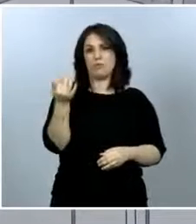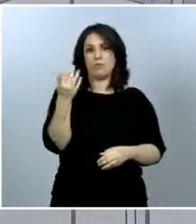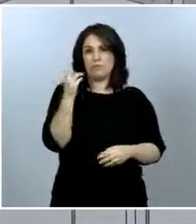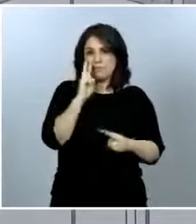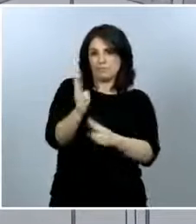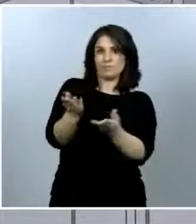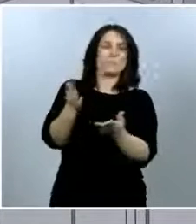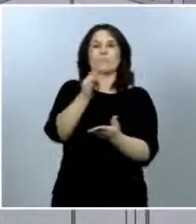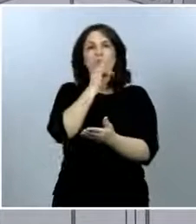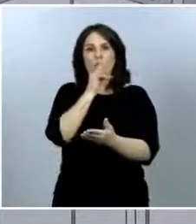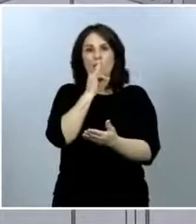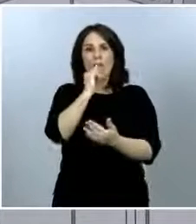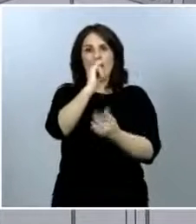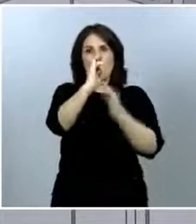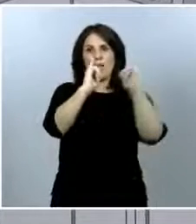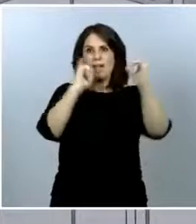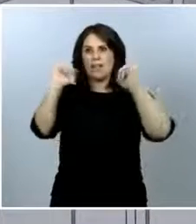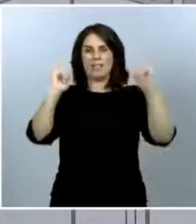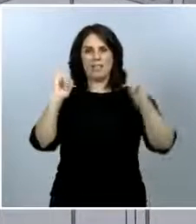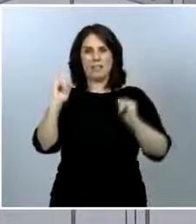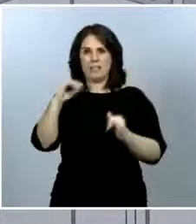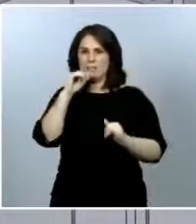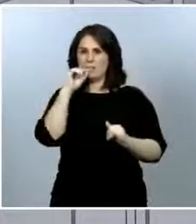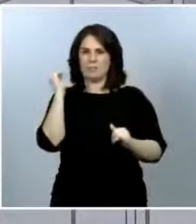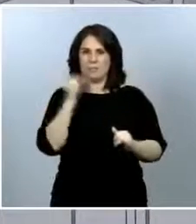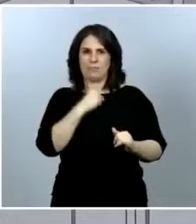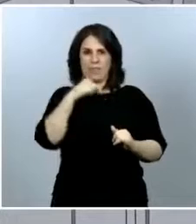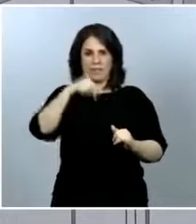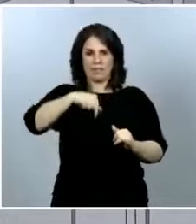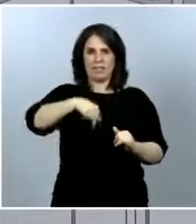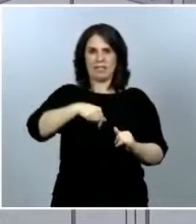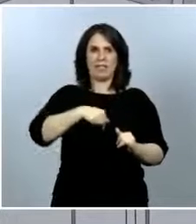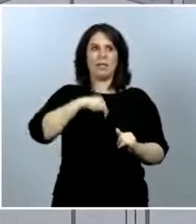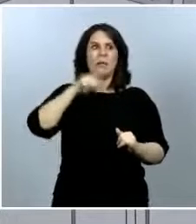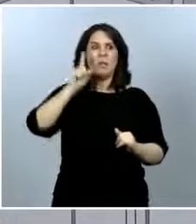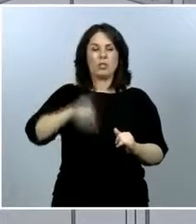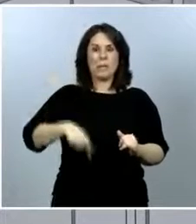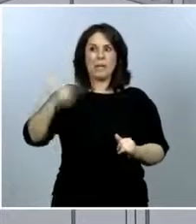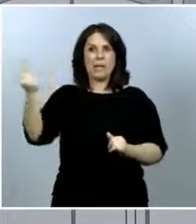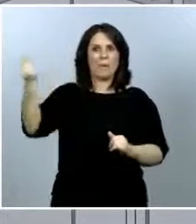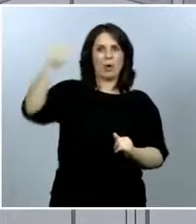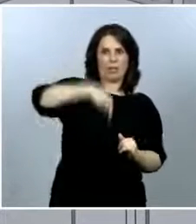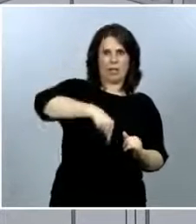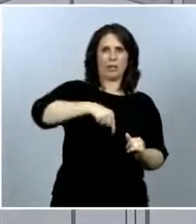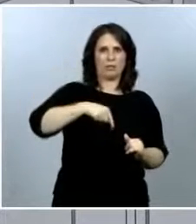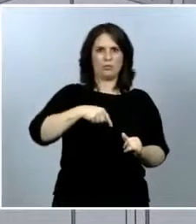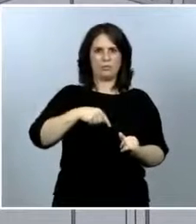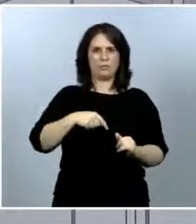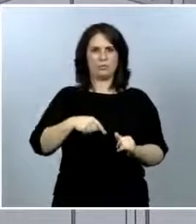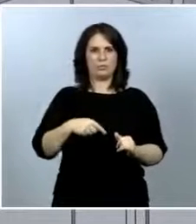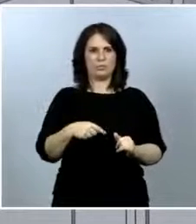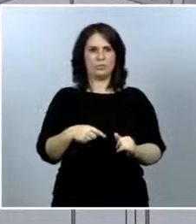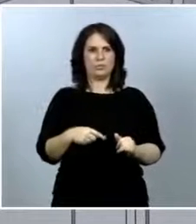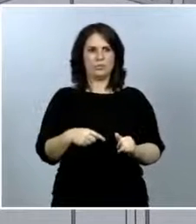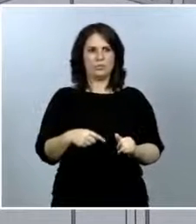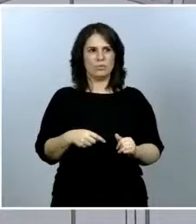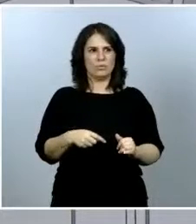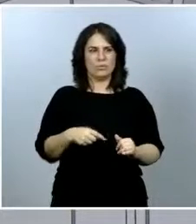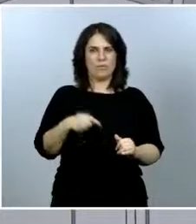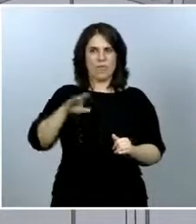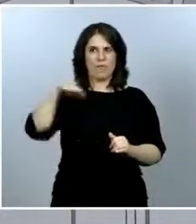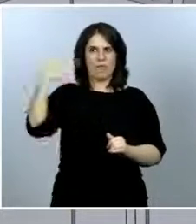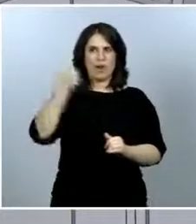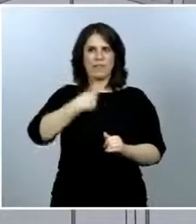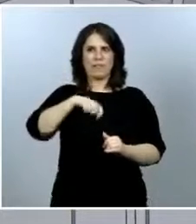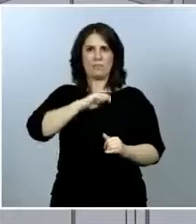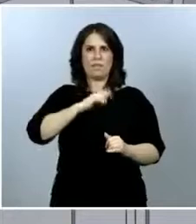casos por ahí, todavía hay casos aquí, pero también hay casos importados que nos vienen y esos casos importados pueden transmitir a nivel